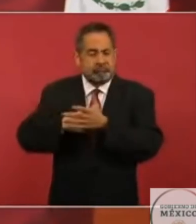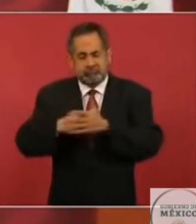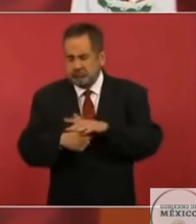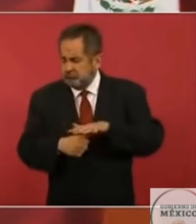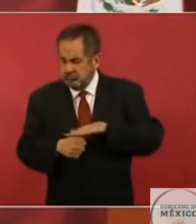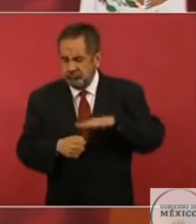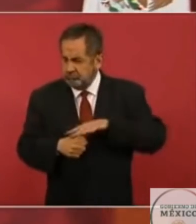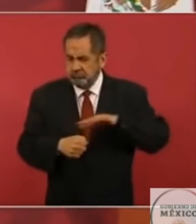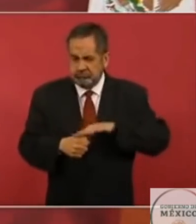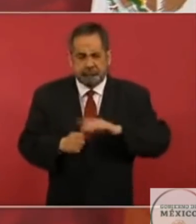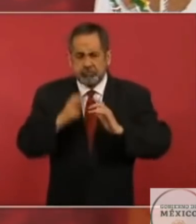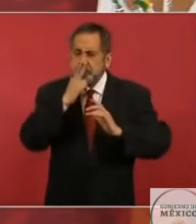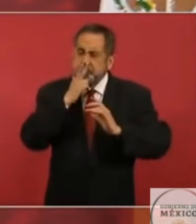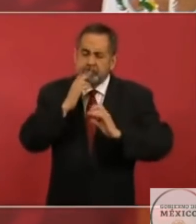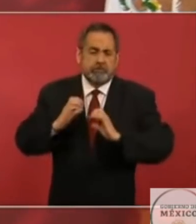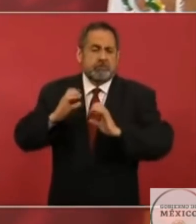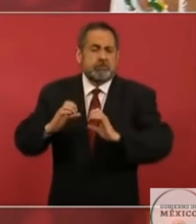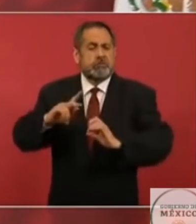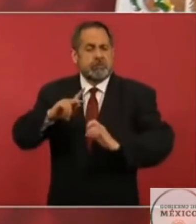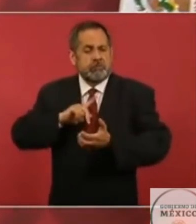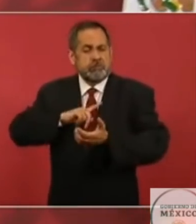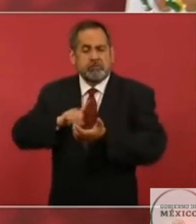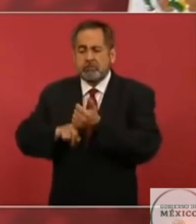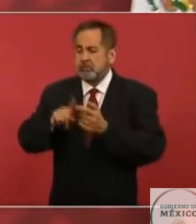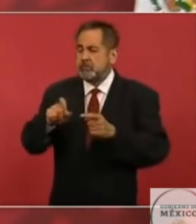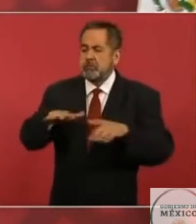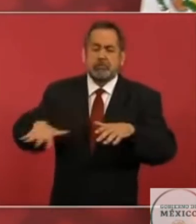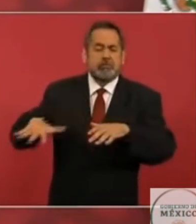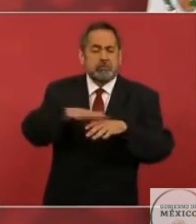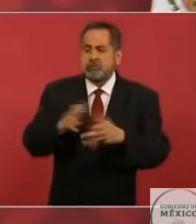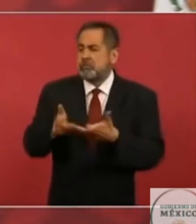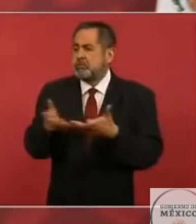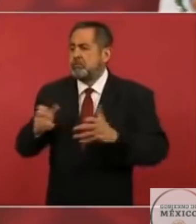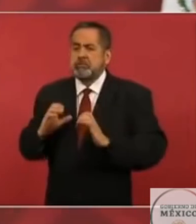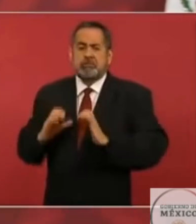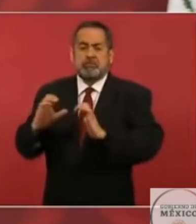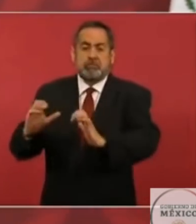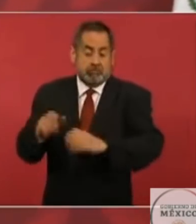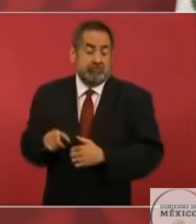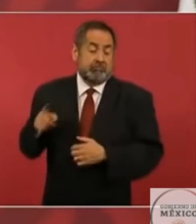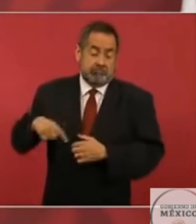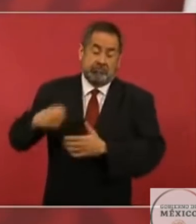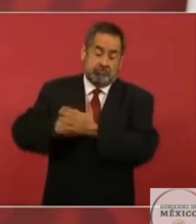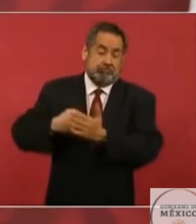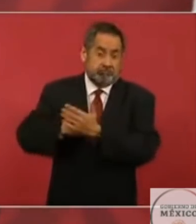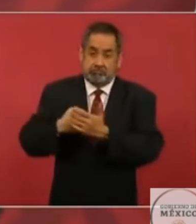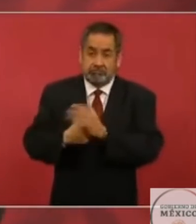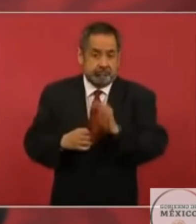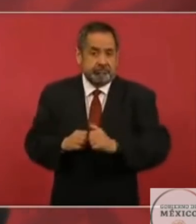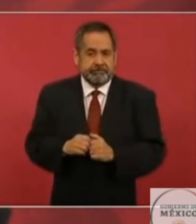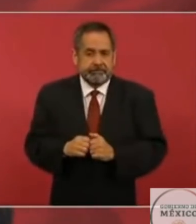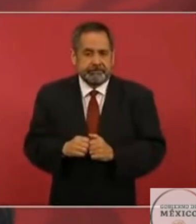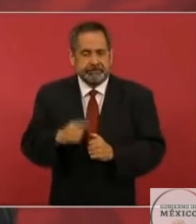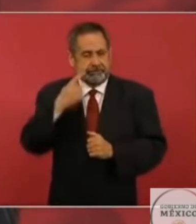conservar el lago de Texcoco, sus tierras, esta área